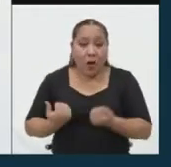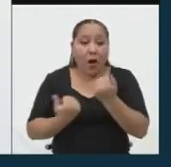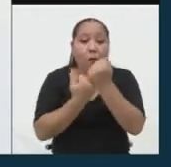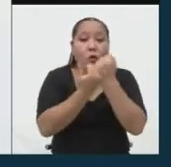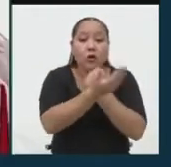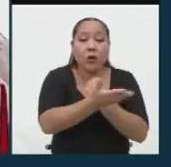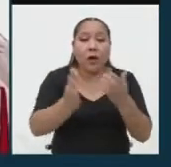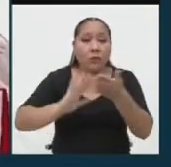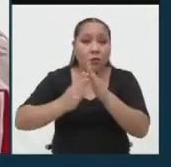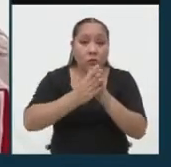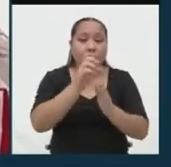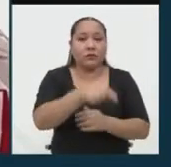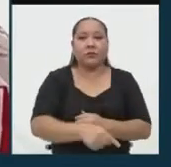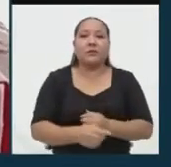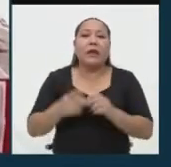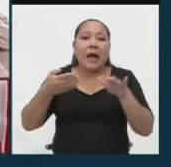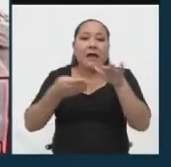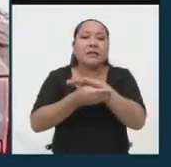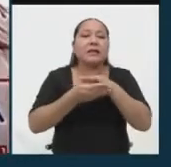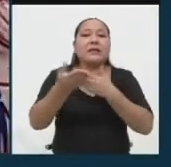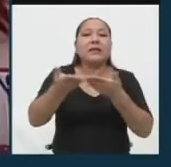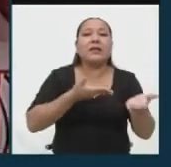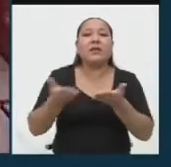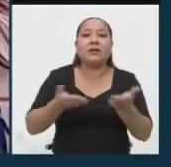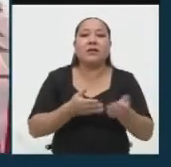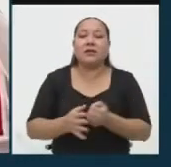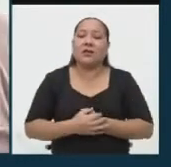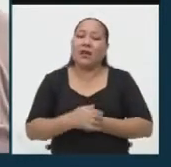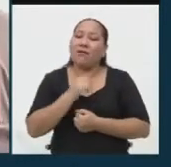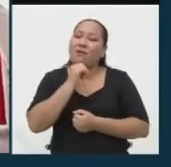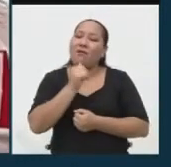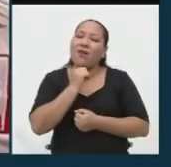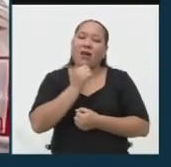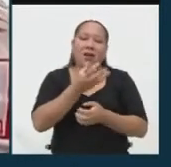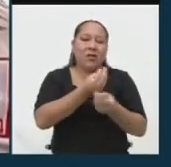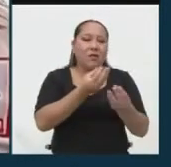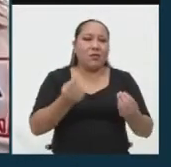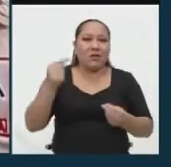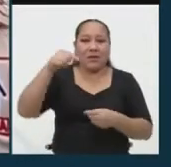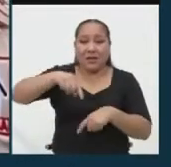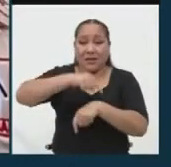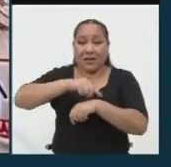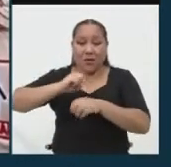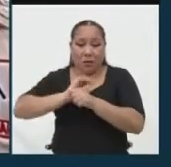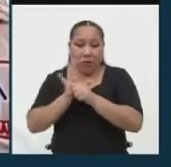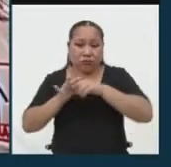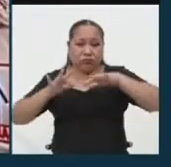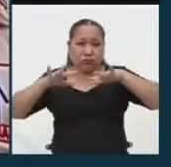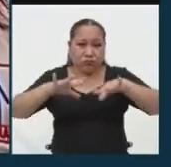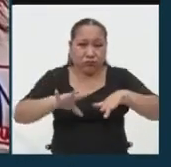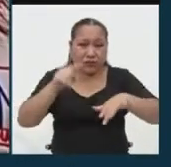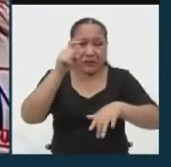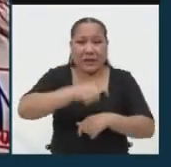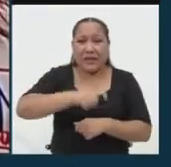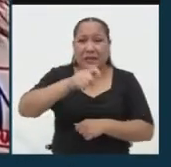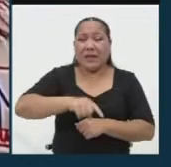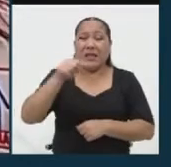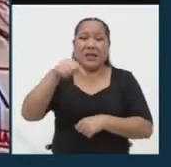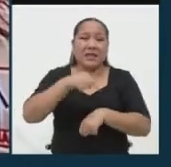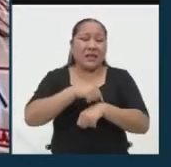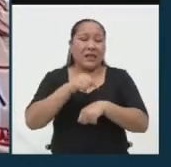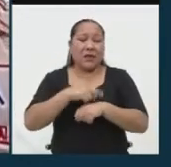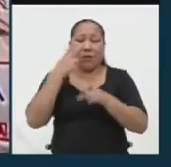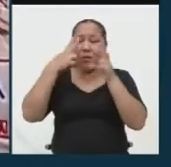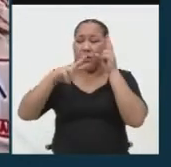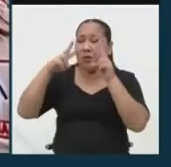servicios que tanto falta nos ha dado en esta pandemia. Sobre todo en esta época se